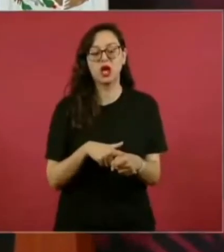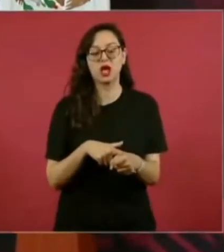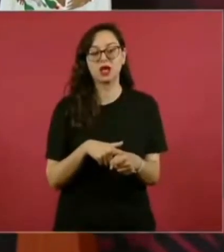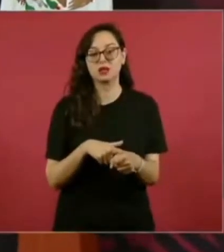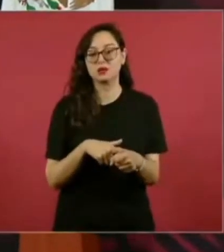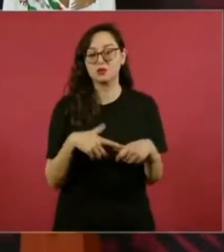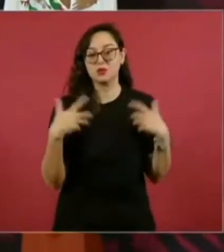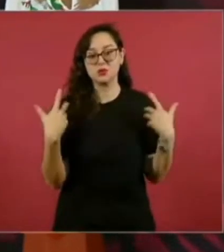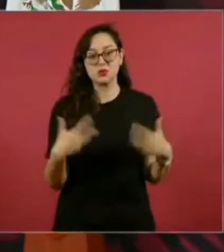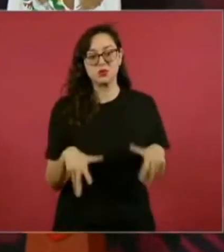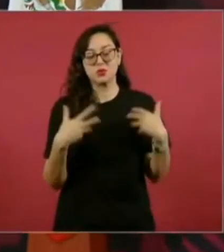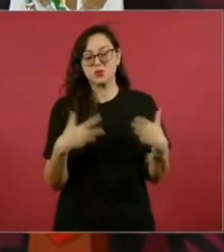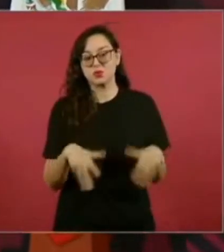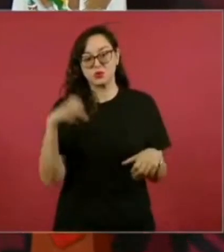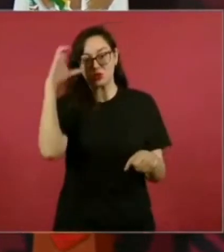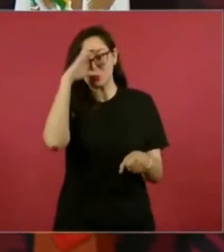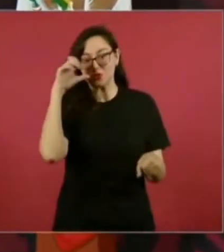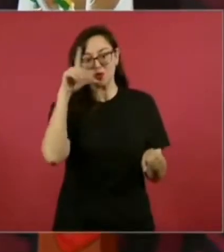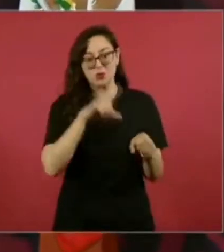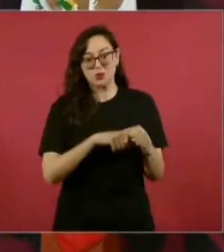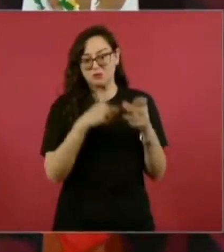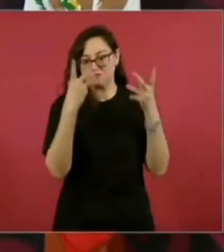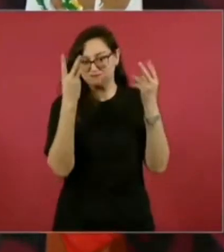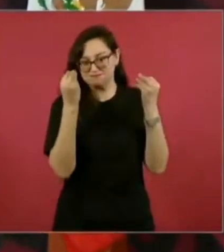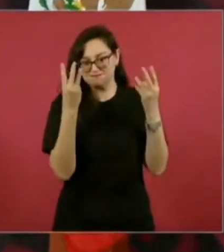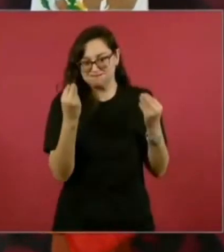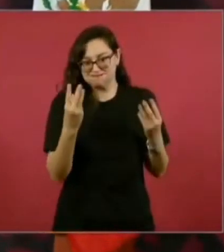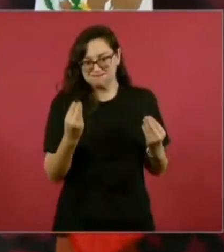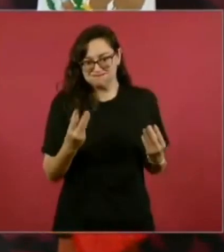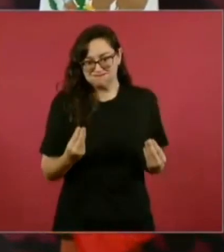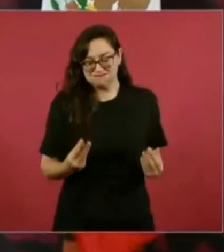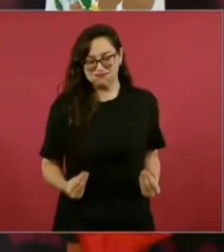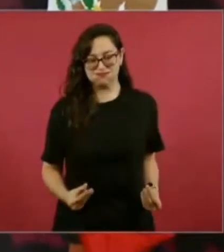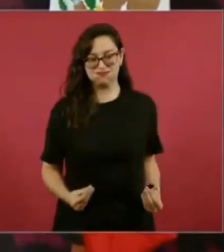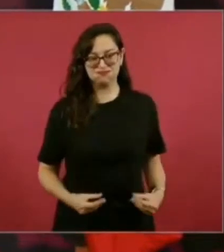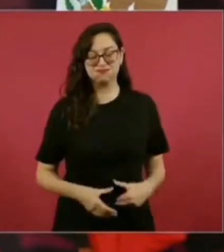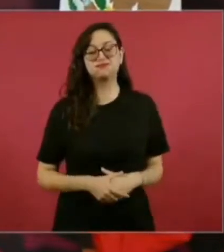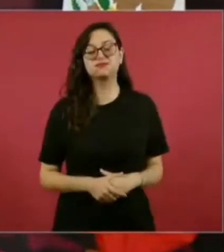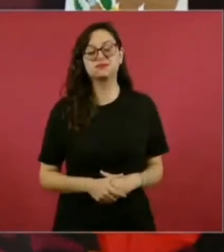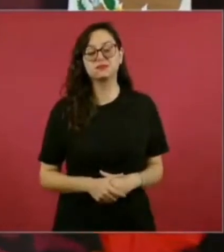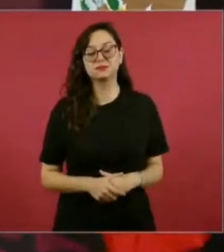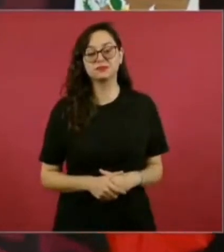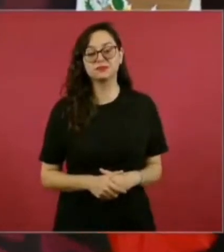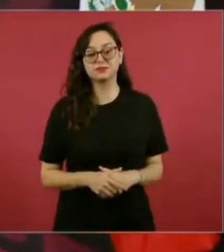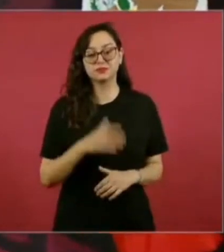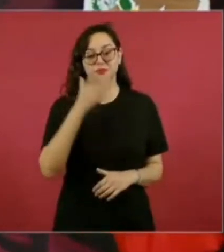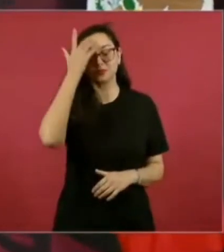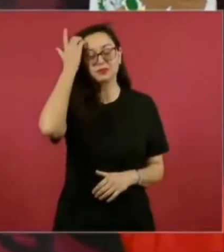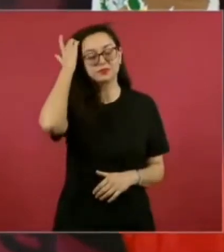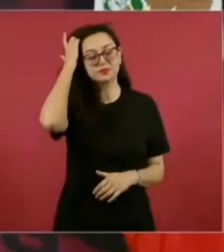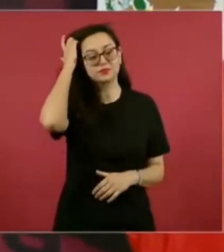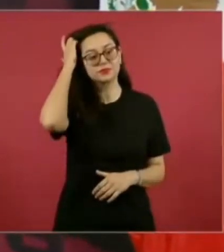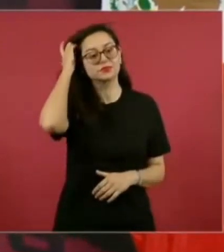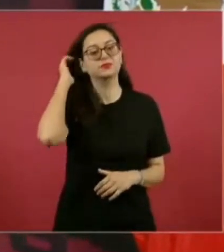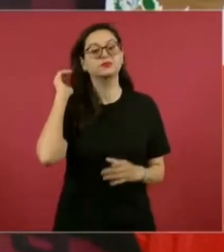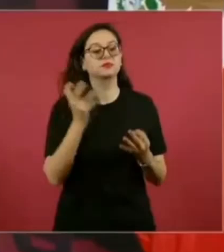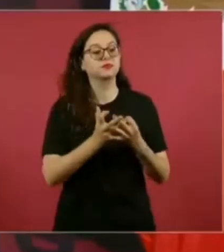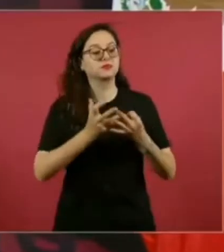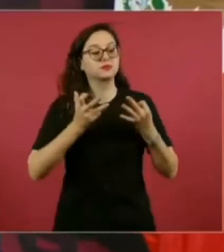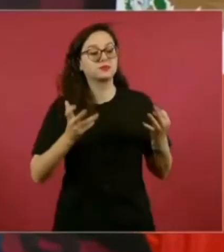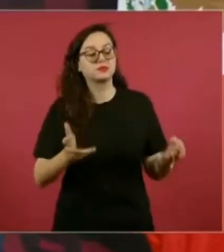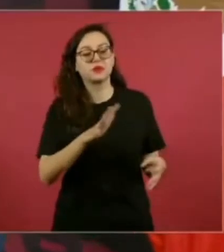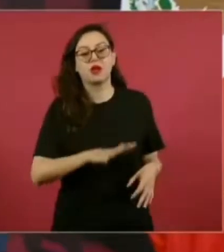muchas culturas en Sonora, un amplio territorio,